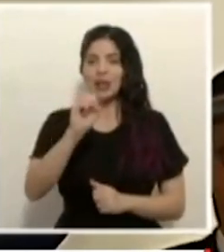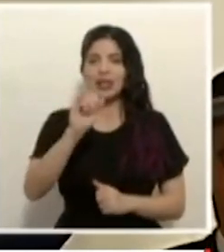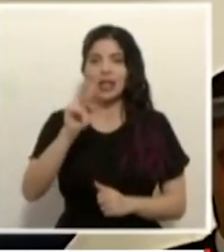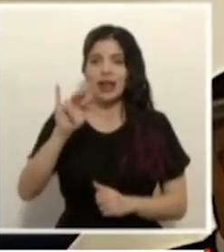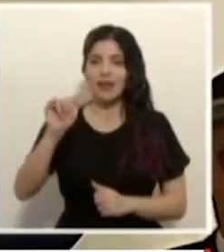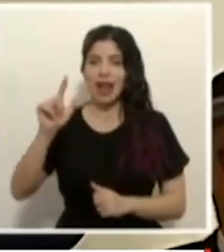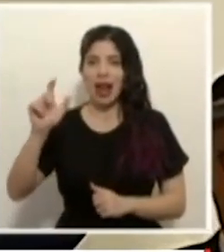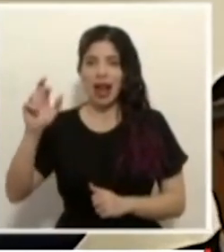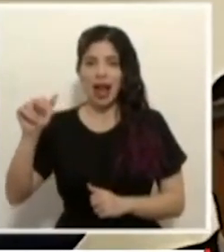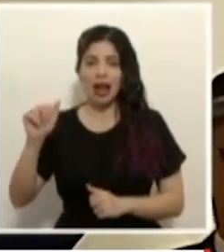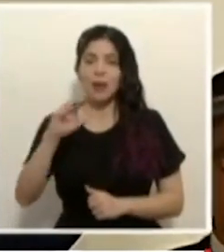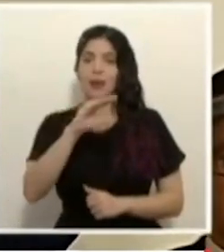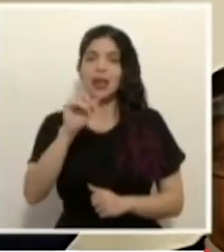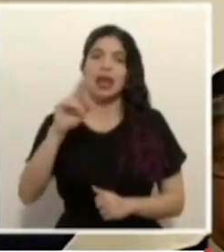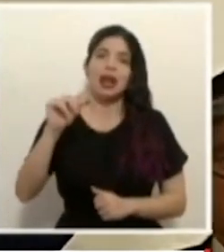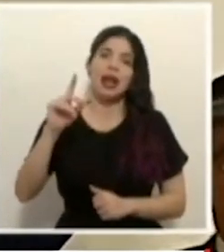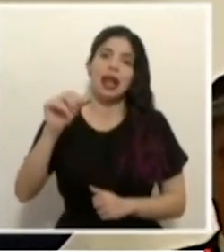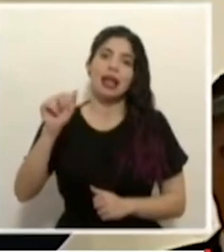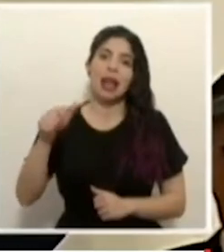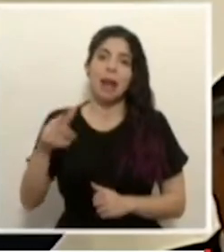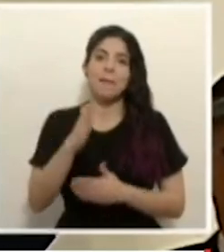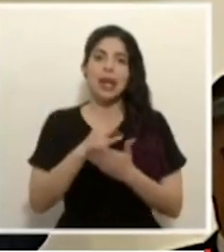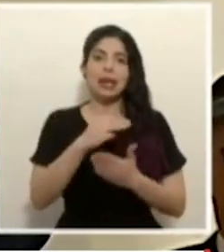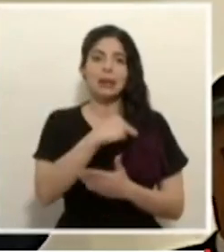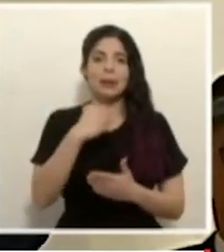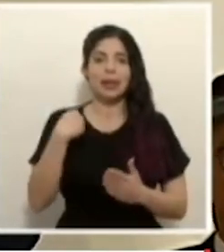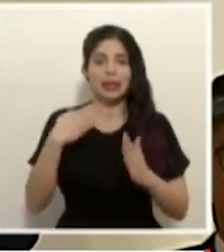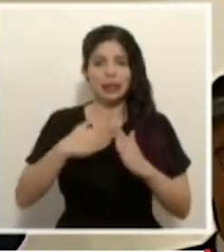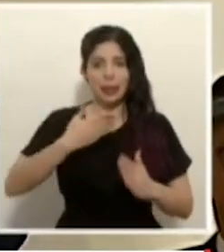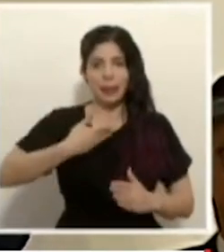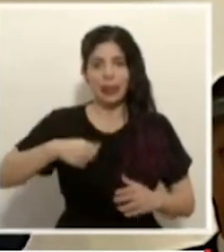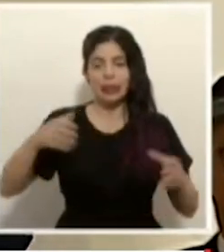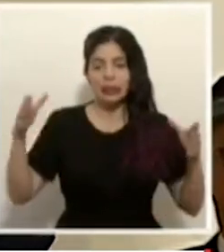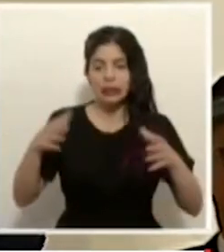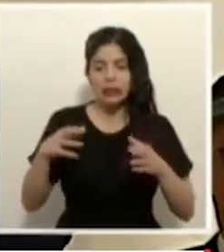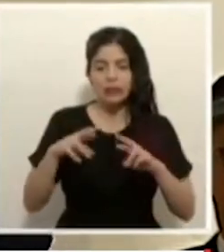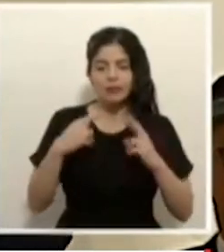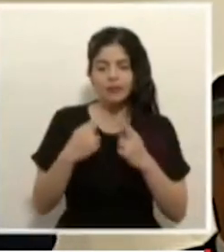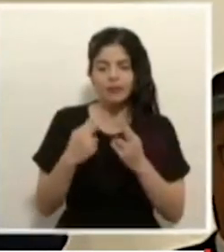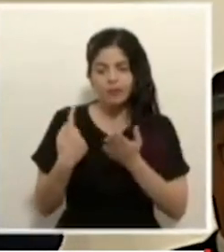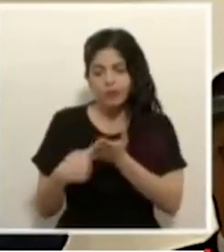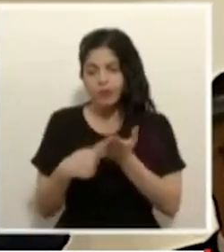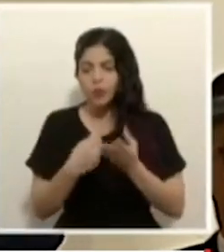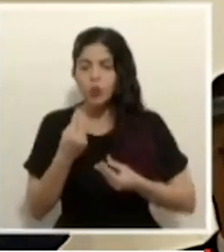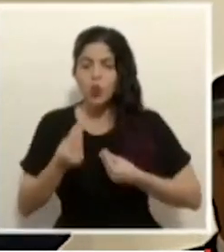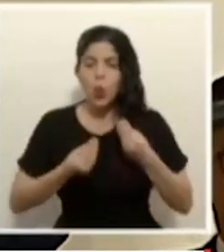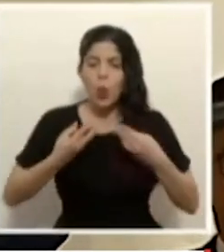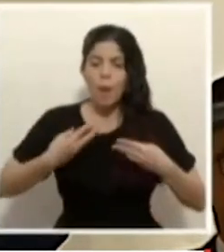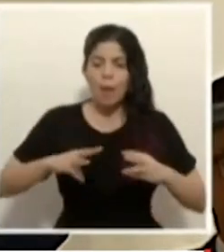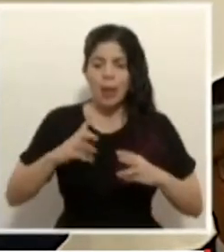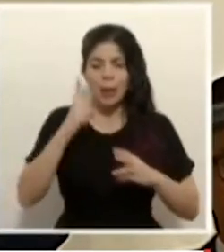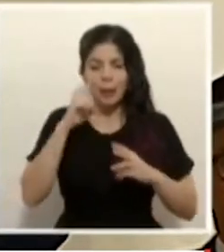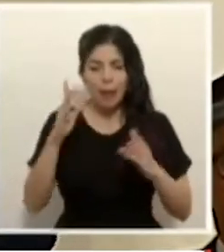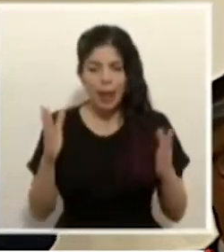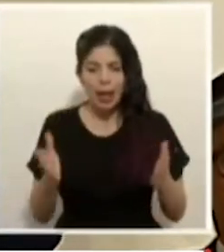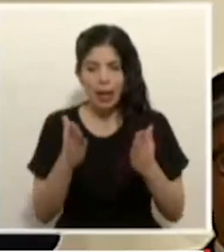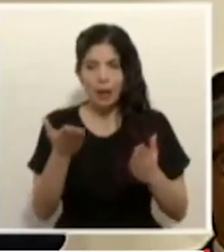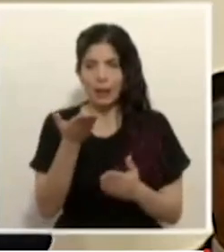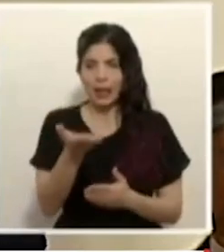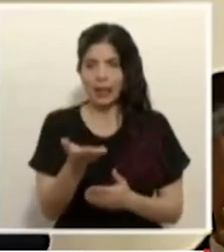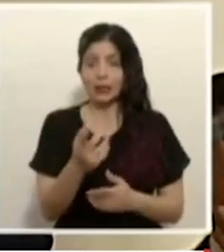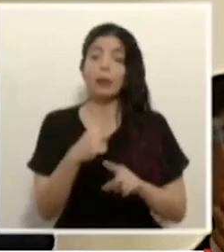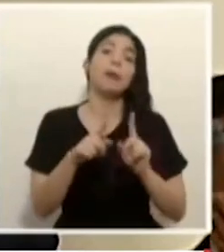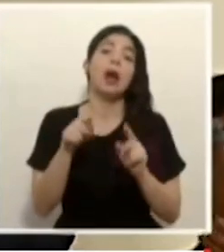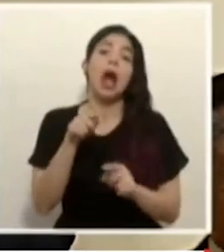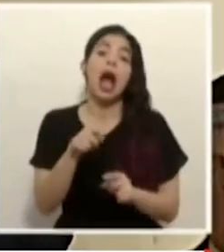y don Randall del ministerio de la presidencia para buscar los mecanismos de darle viabilidad a eso pero digamos